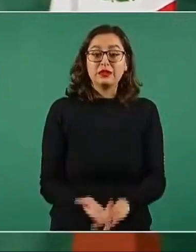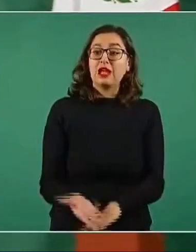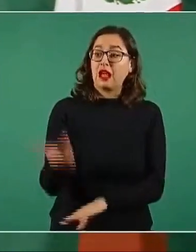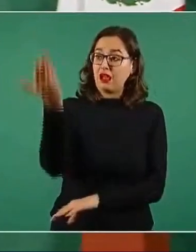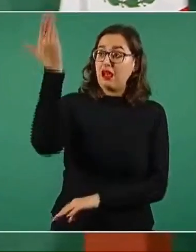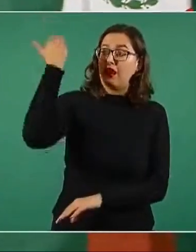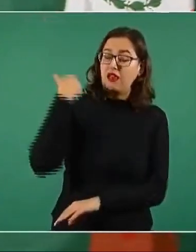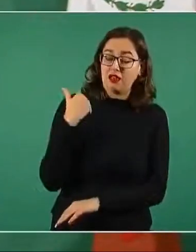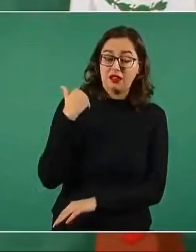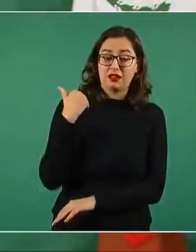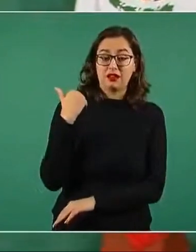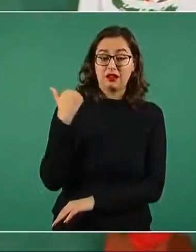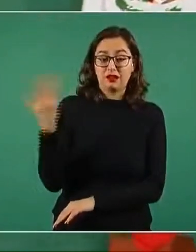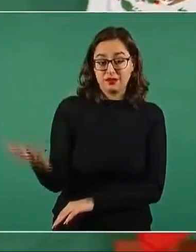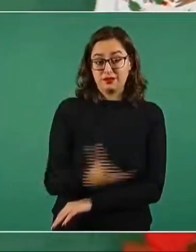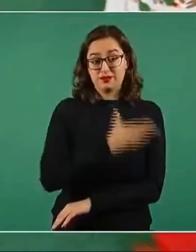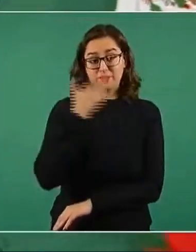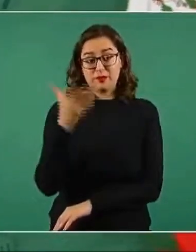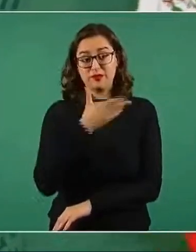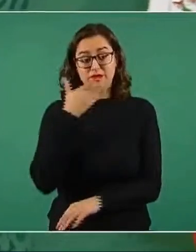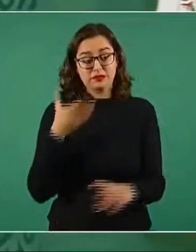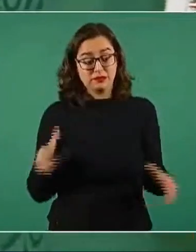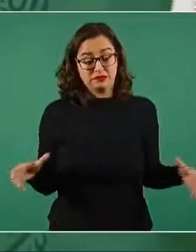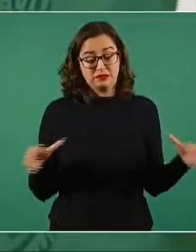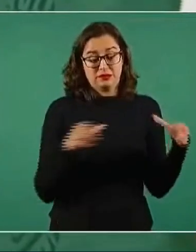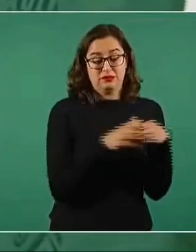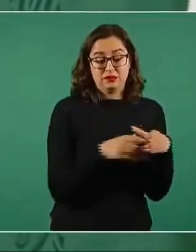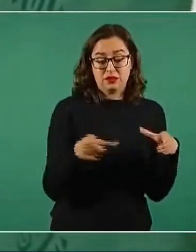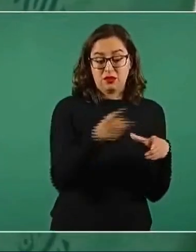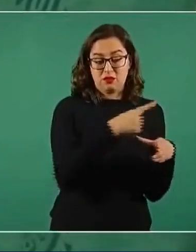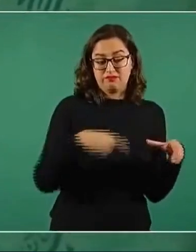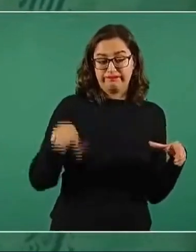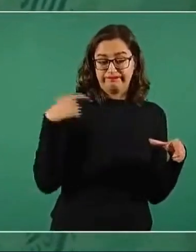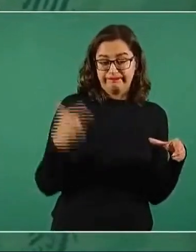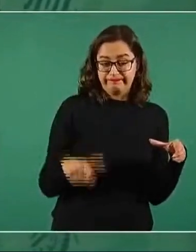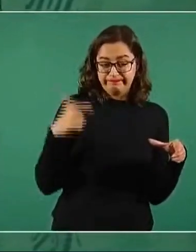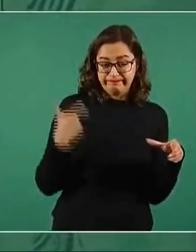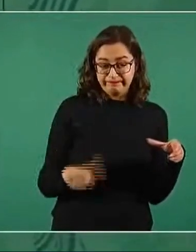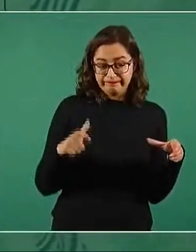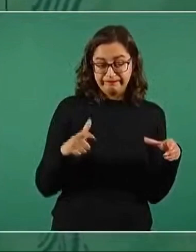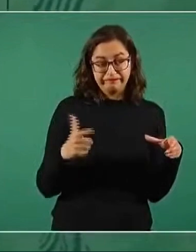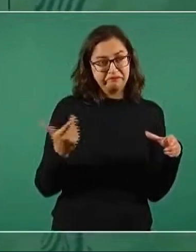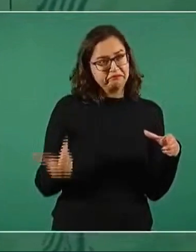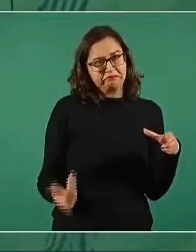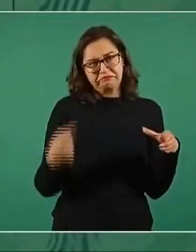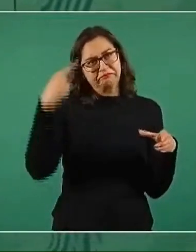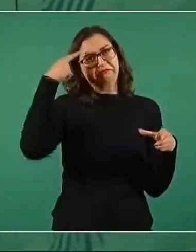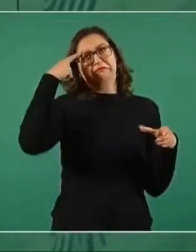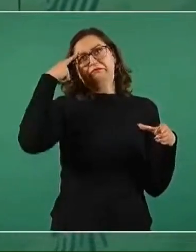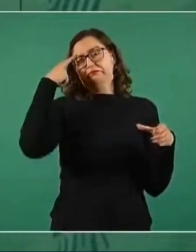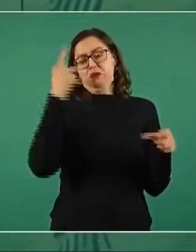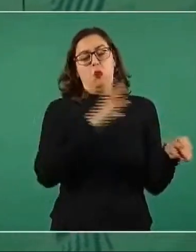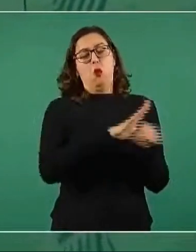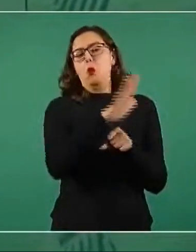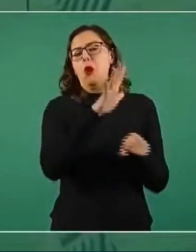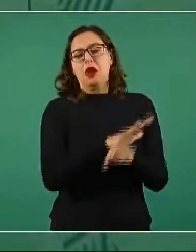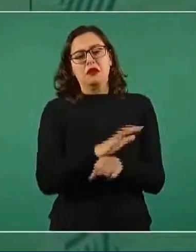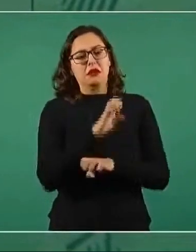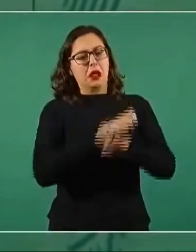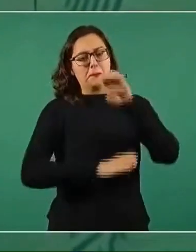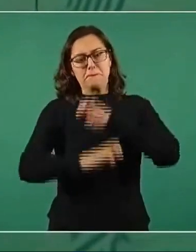Antes, los potentados piensen en una empresa grande, grande,